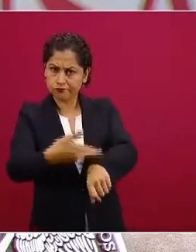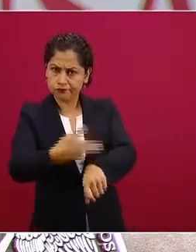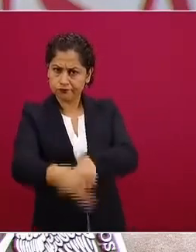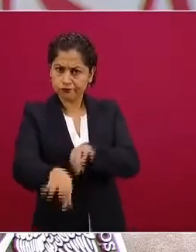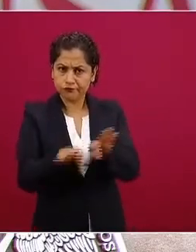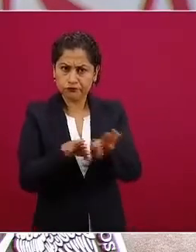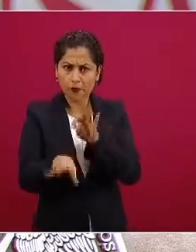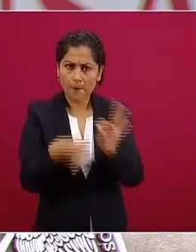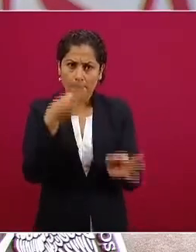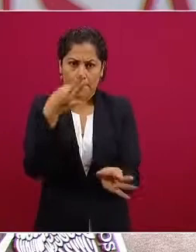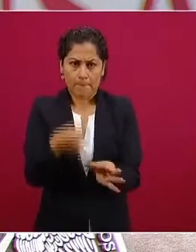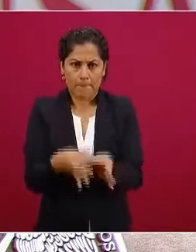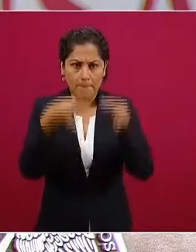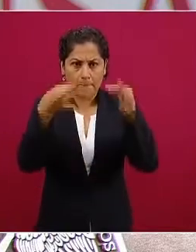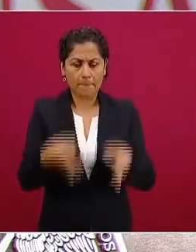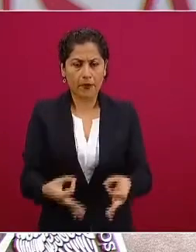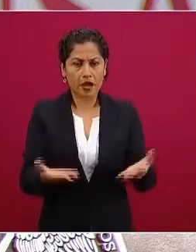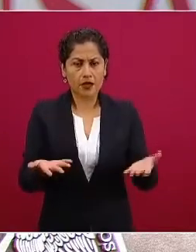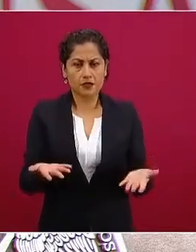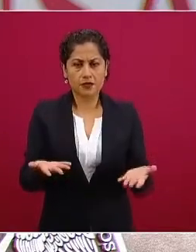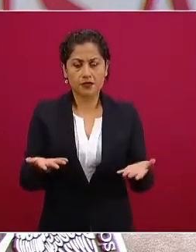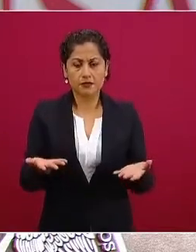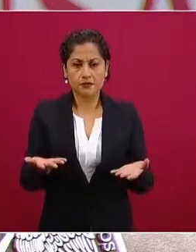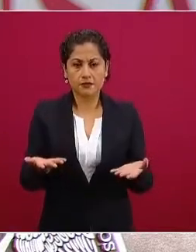ya ahora que lo estoy diciendo